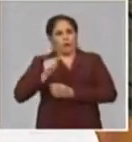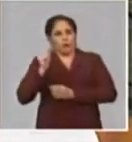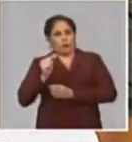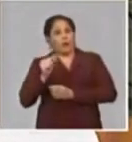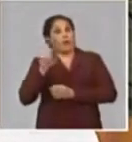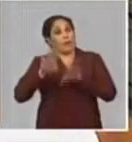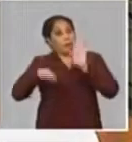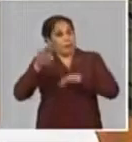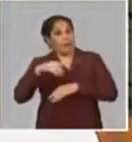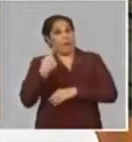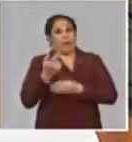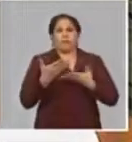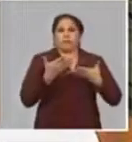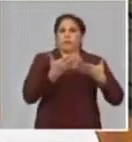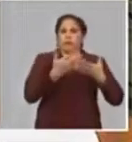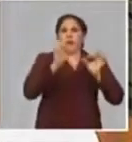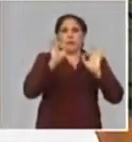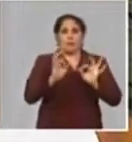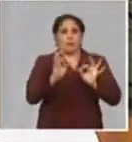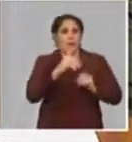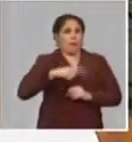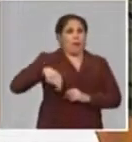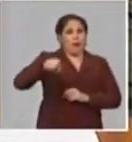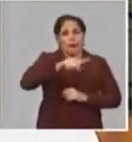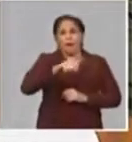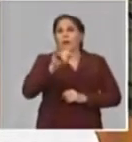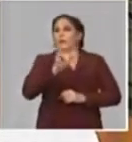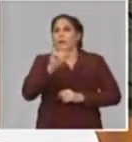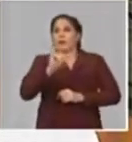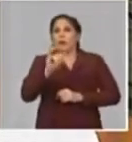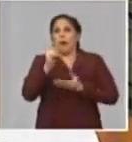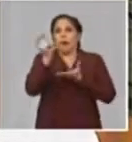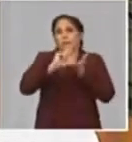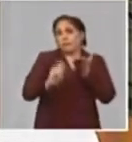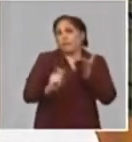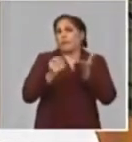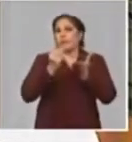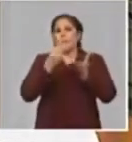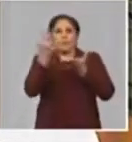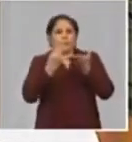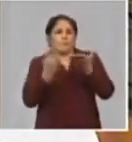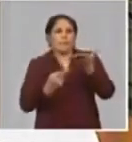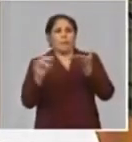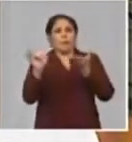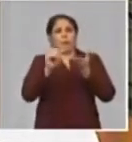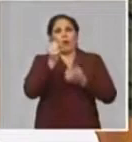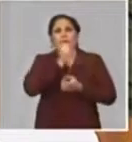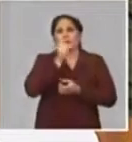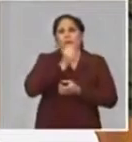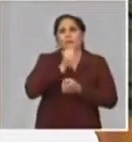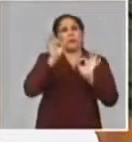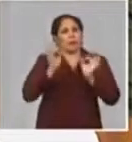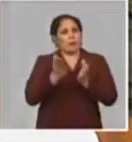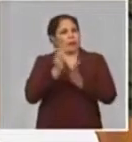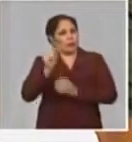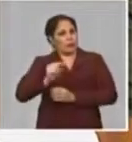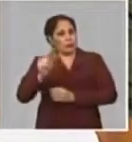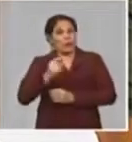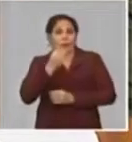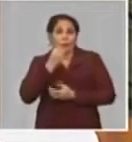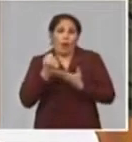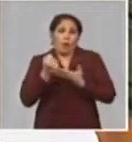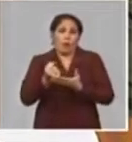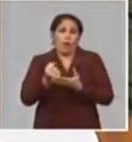han estado brindando esas manifestaciones y oportunidades también de nuestros estudiantes en